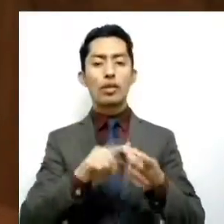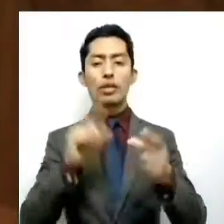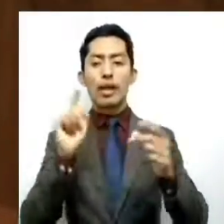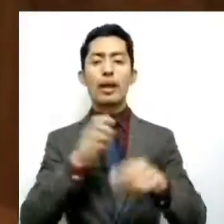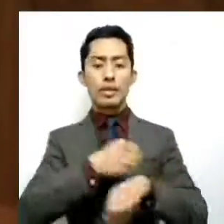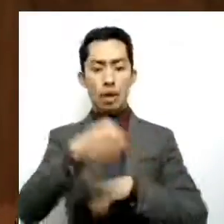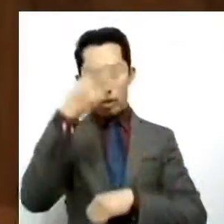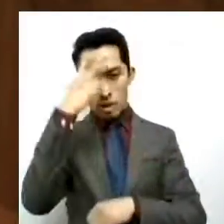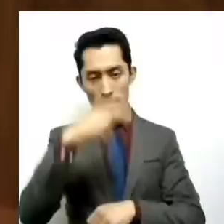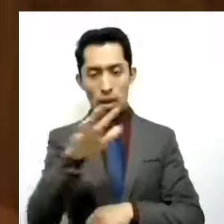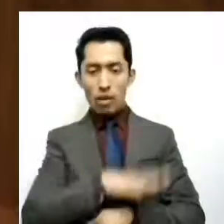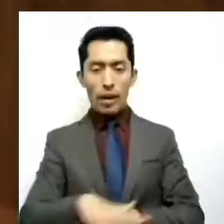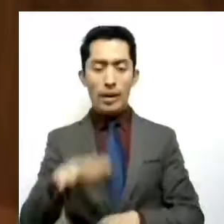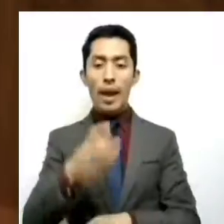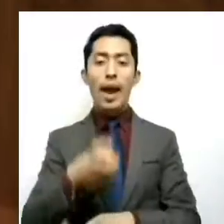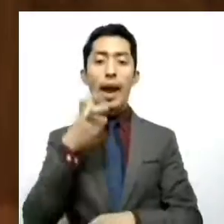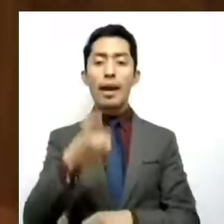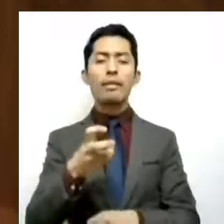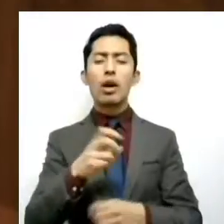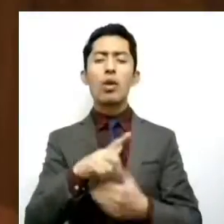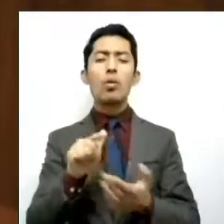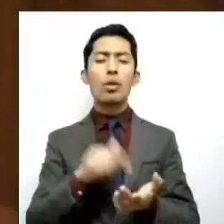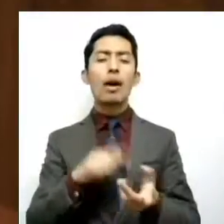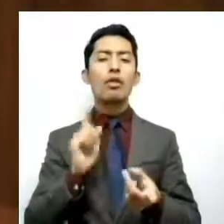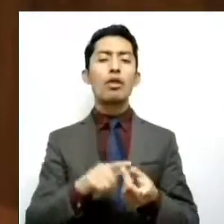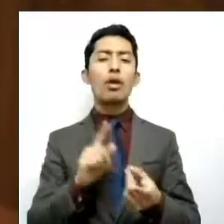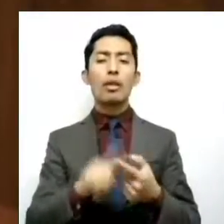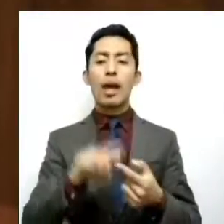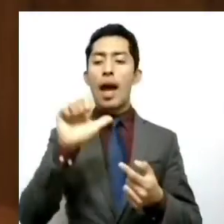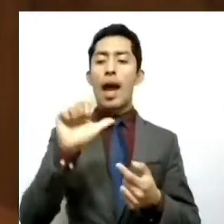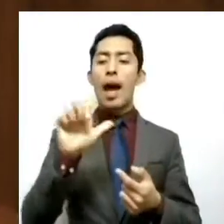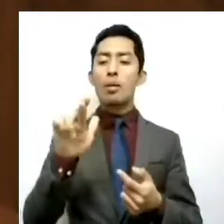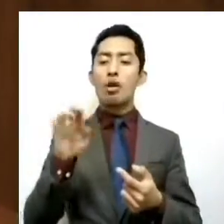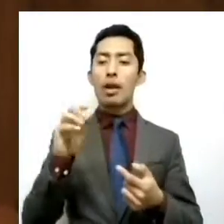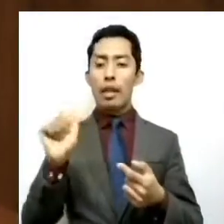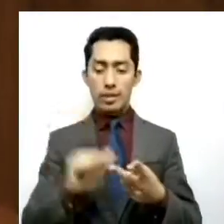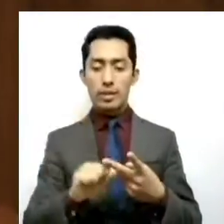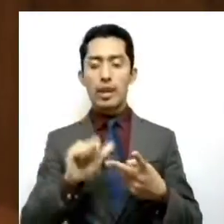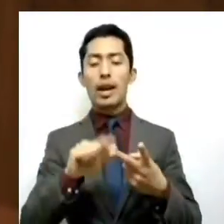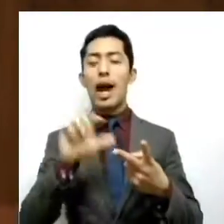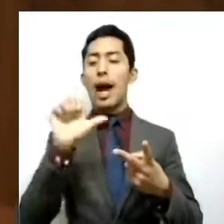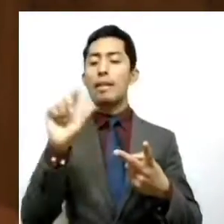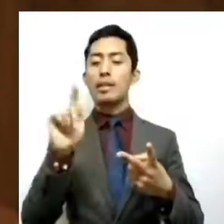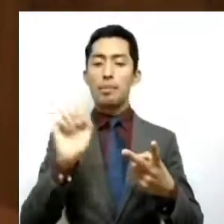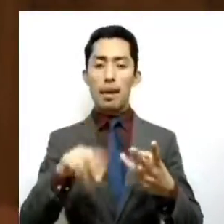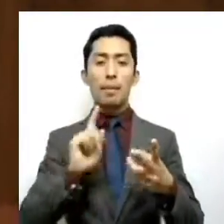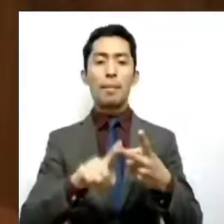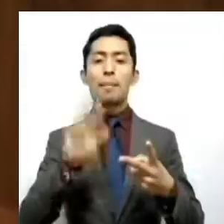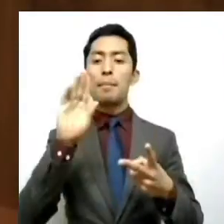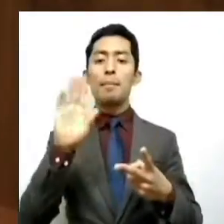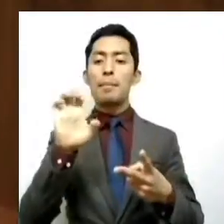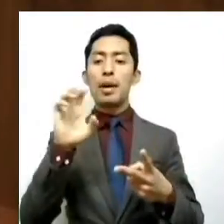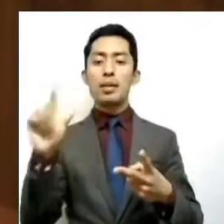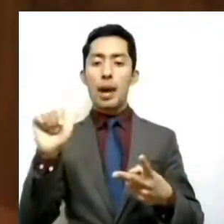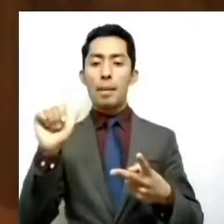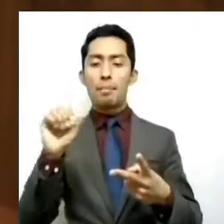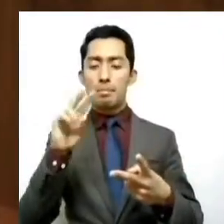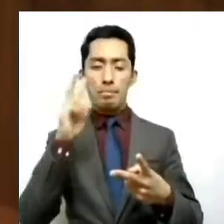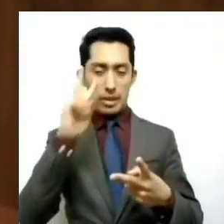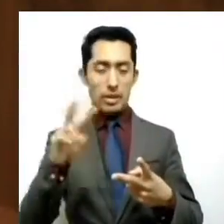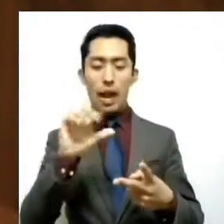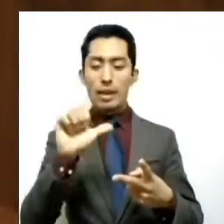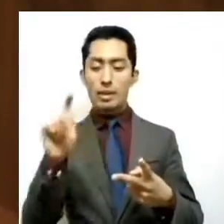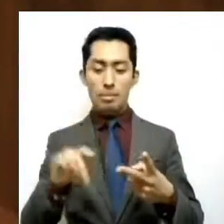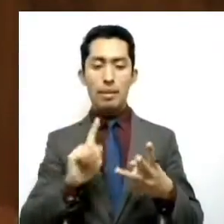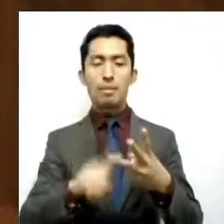siendo estos los siguientes. Arboledas Atizapán de Zaragoza, Bellavista Atizapán, Bosque